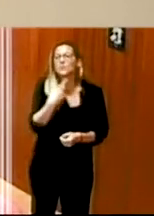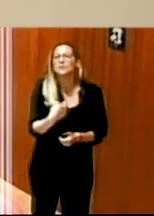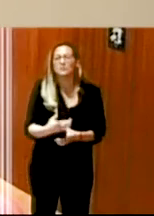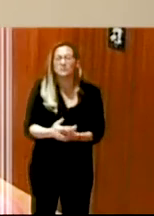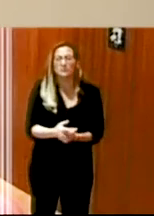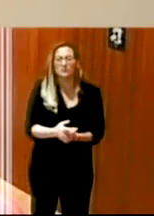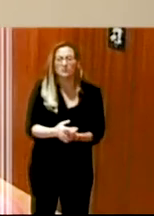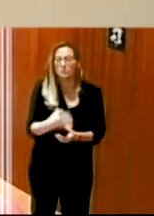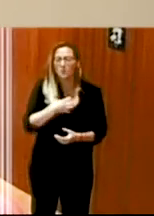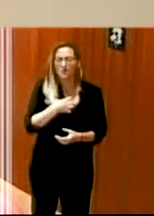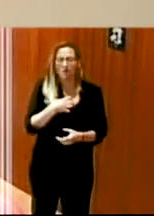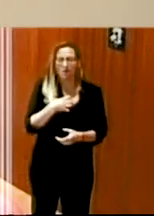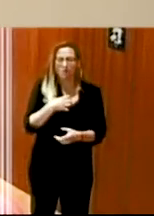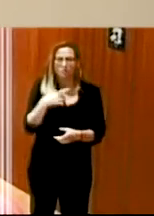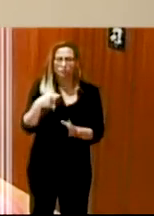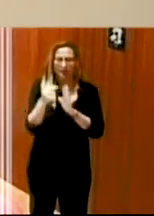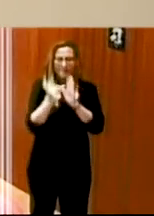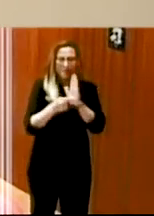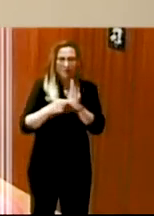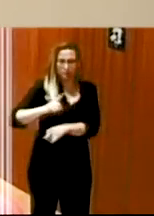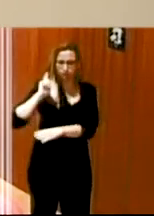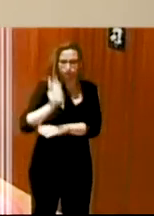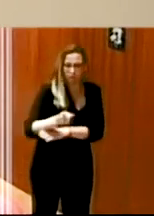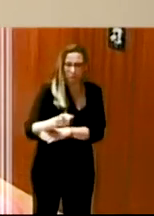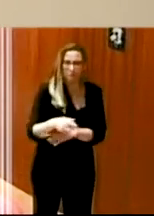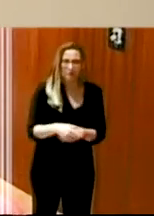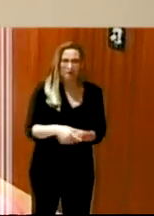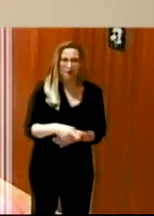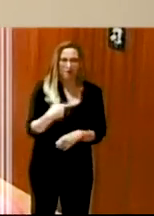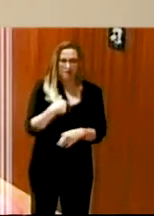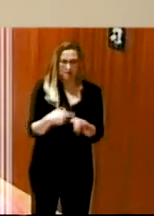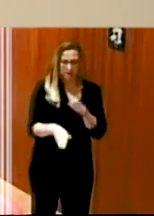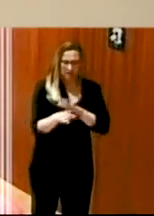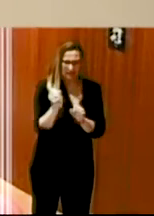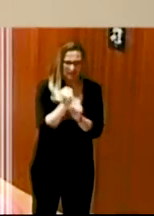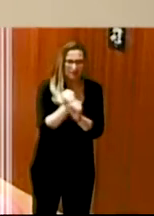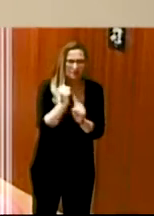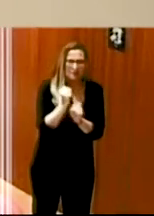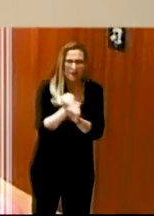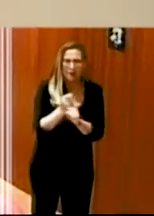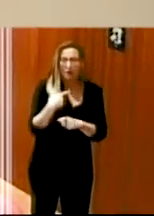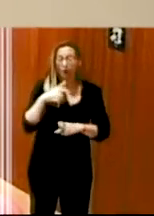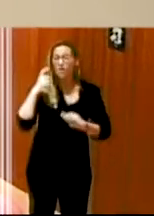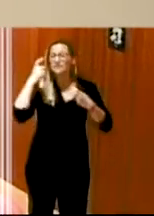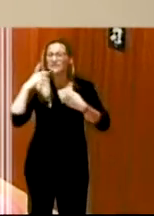no podemos imponer unas medidas o seguir trabajando, intentar avanzar, si no sabemos qué necesitan, qué quieren,